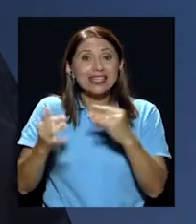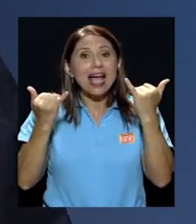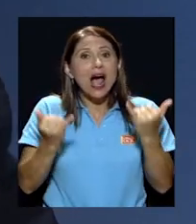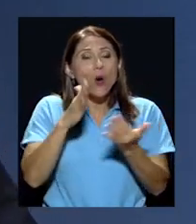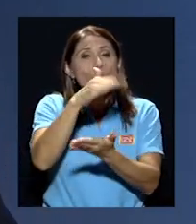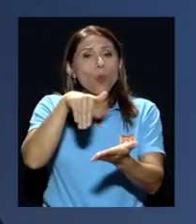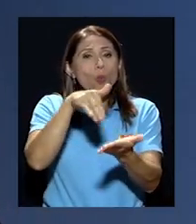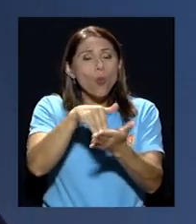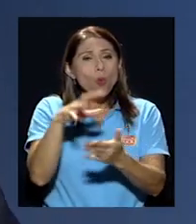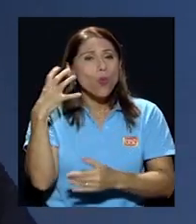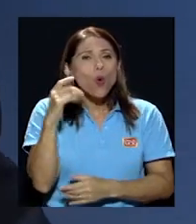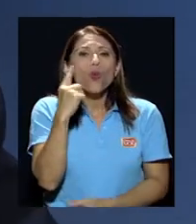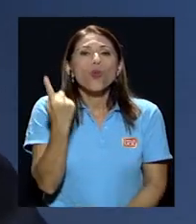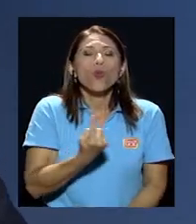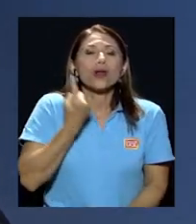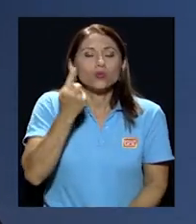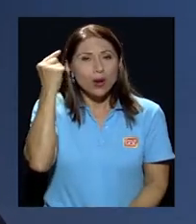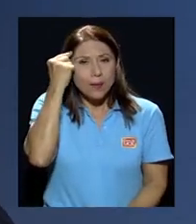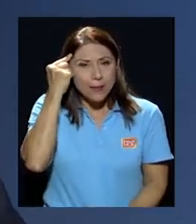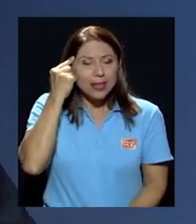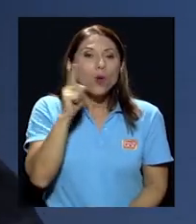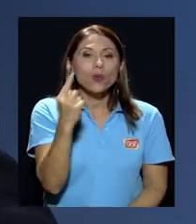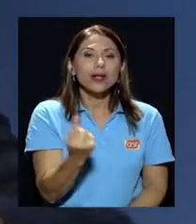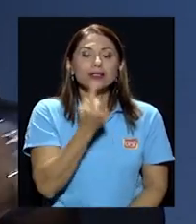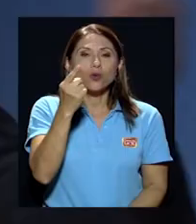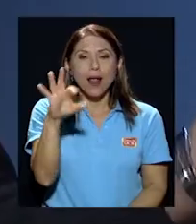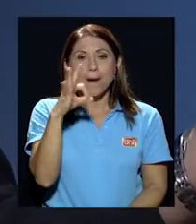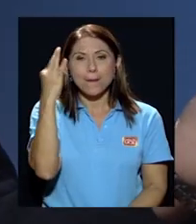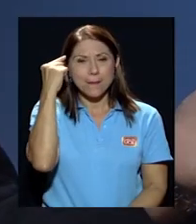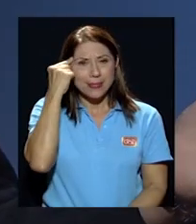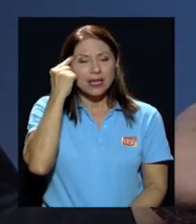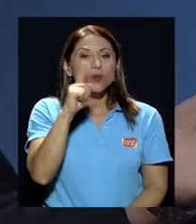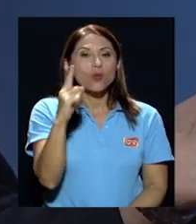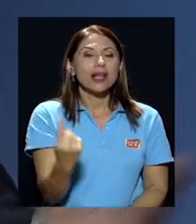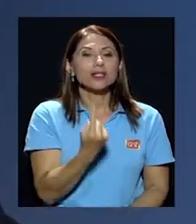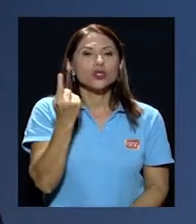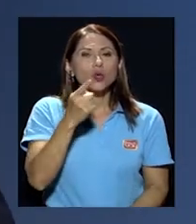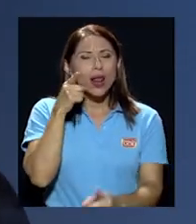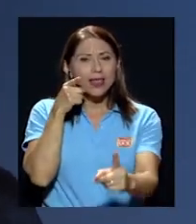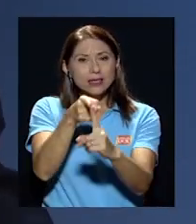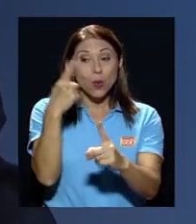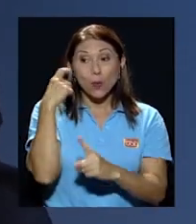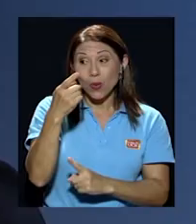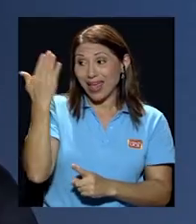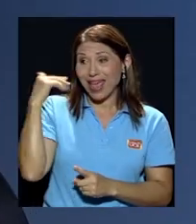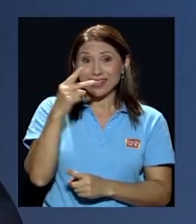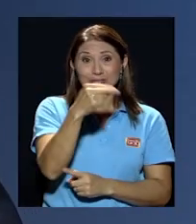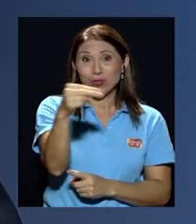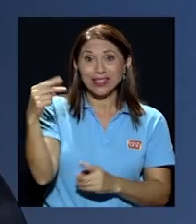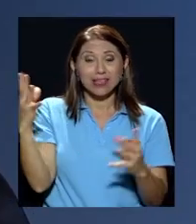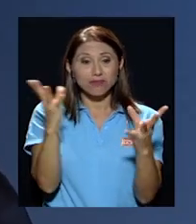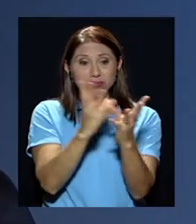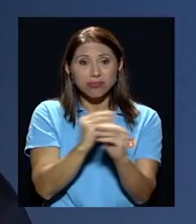una sola manera de pensar una sola dirección porque desaparecieron esos noticieros y quedaron un solo